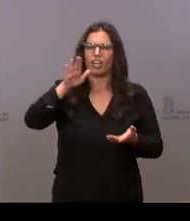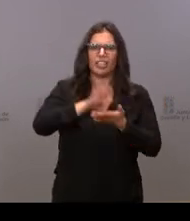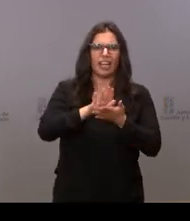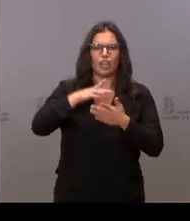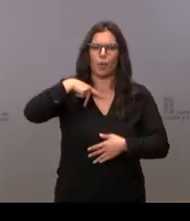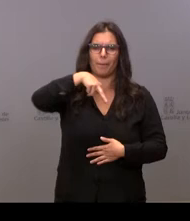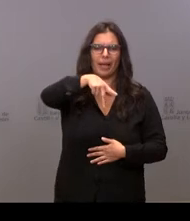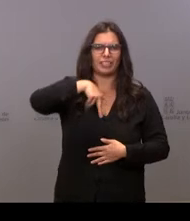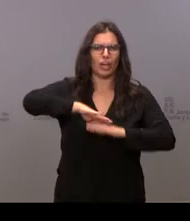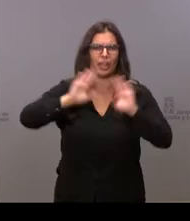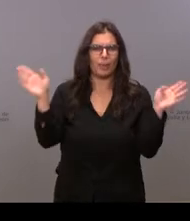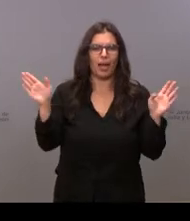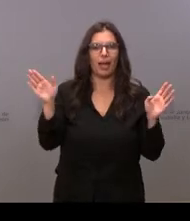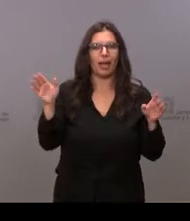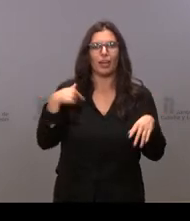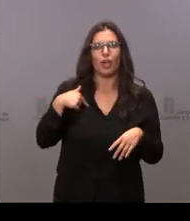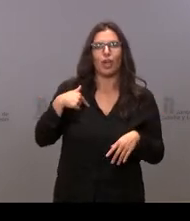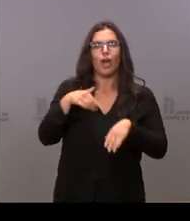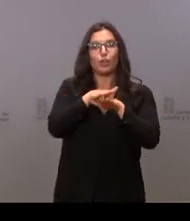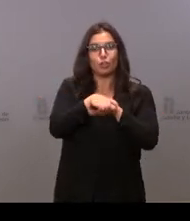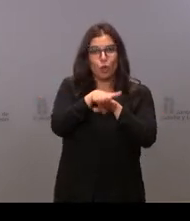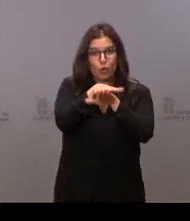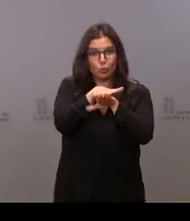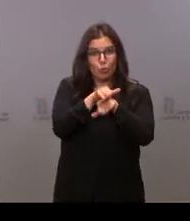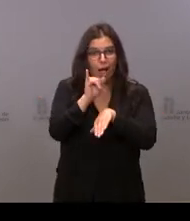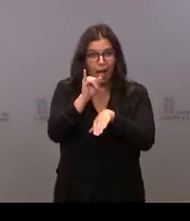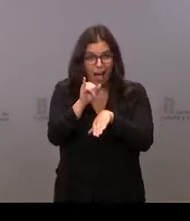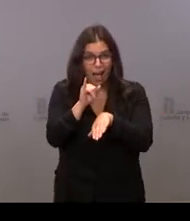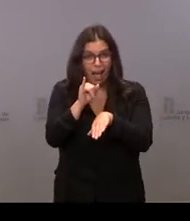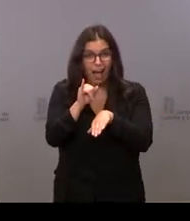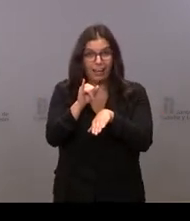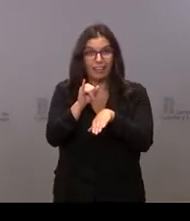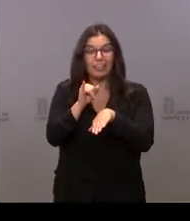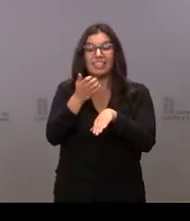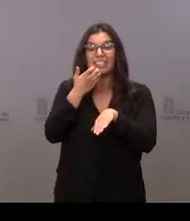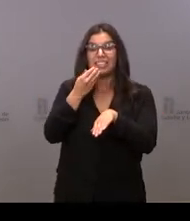pasillo. Tengo una tortuga que se cabrea cuando no la doy de comer.